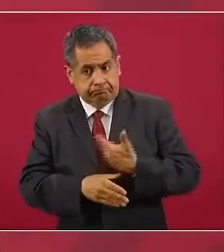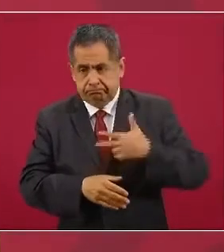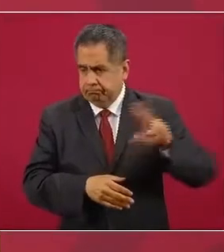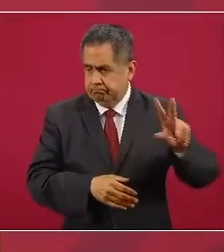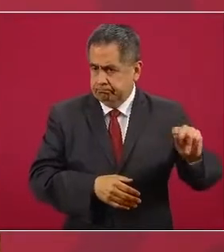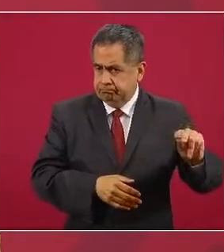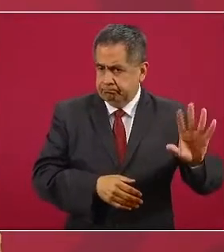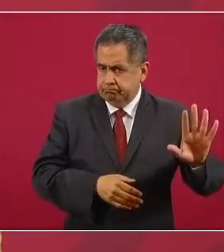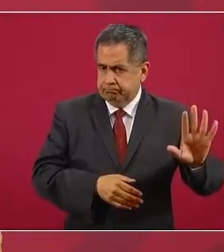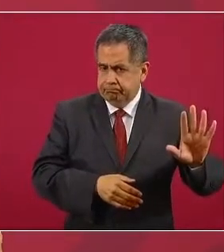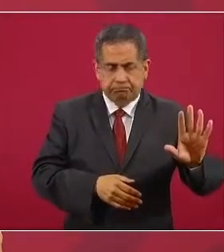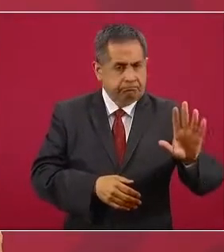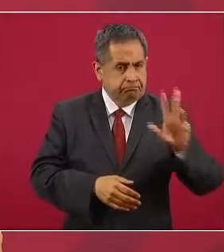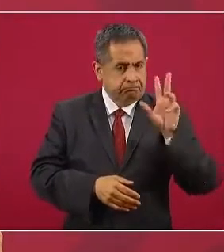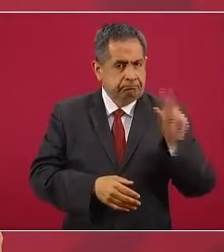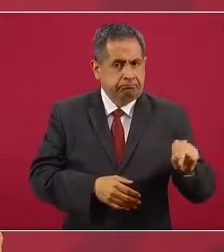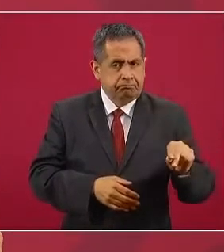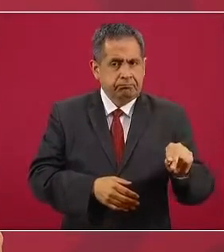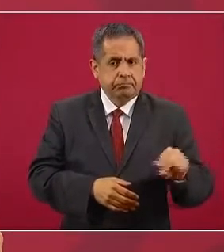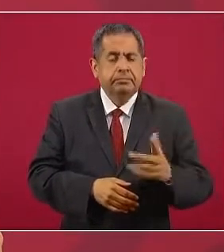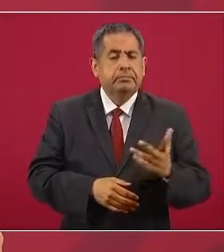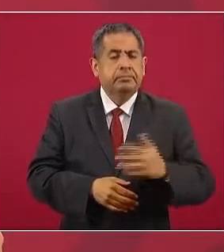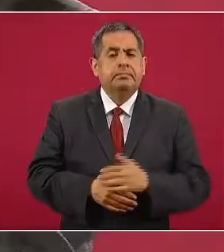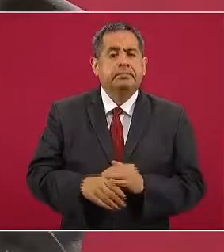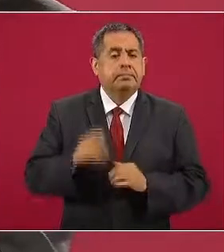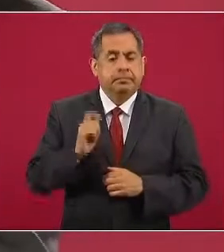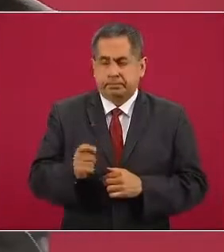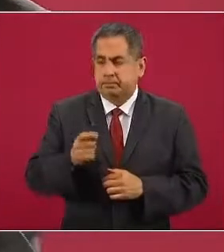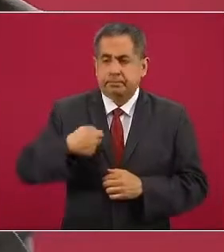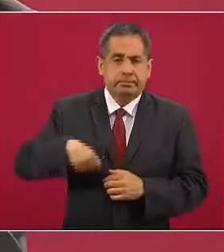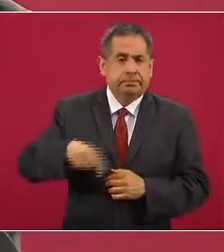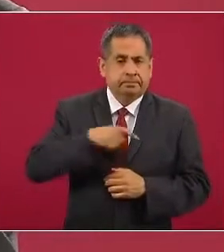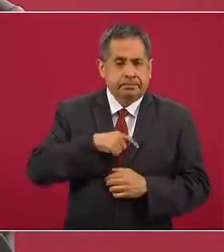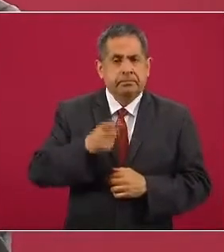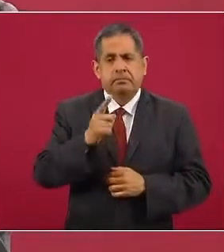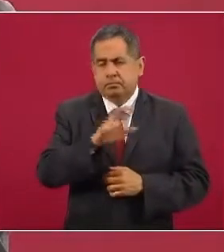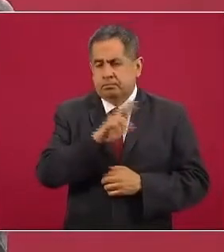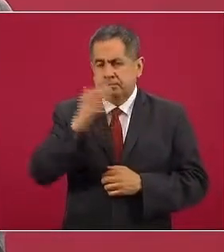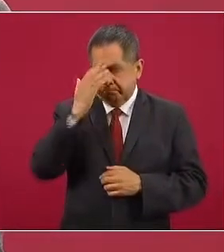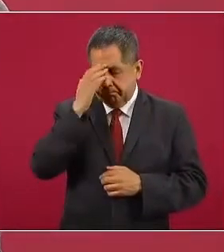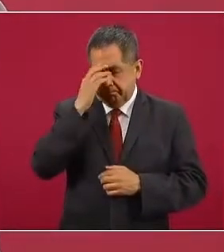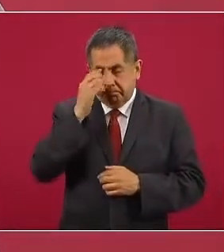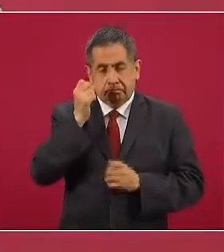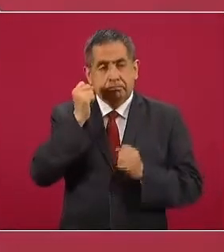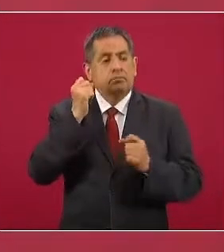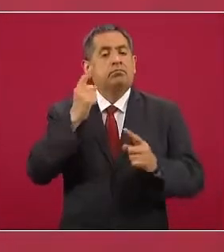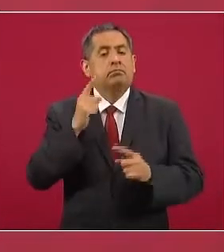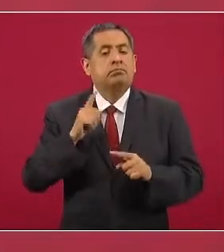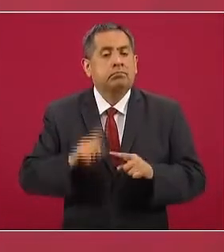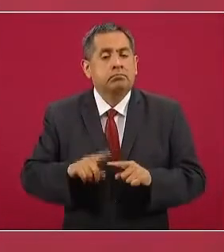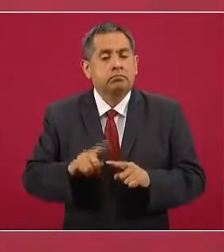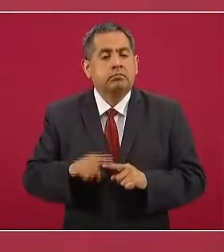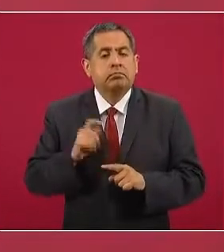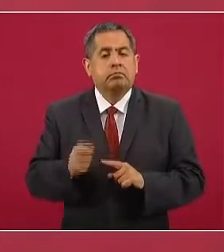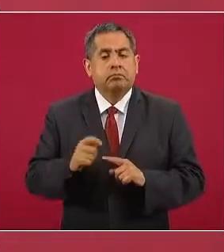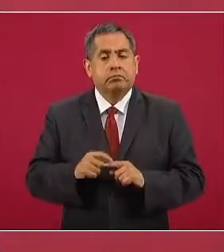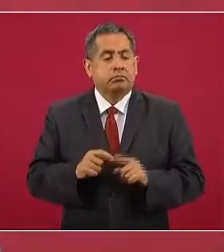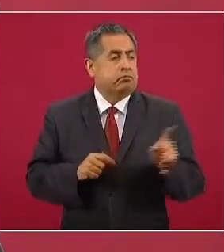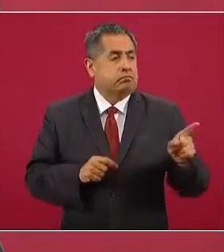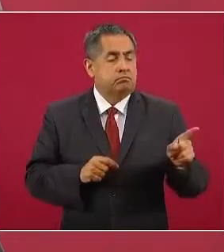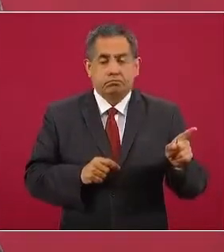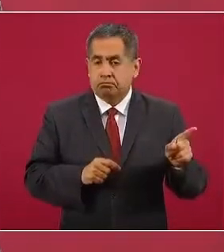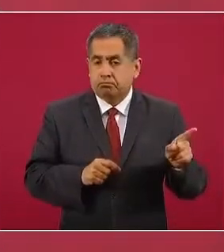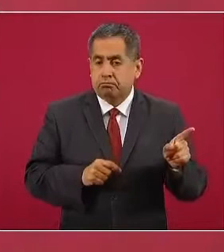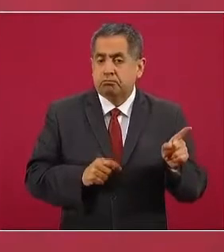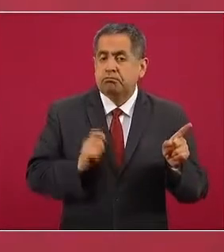Y tengo que reconocer que nunca